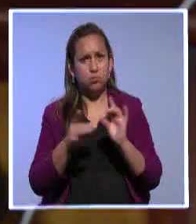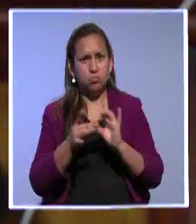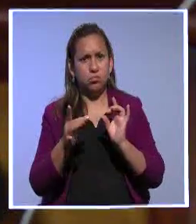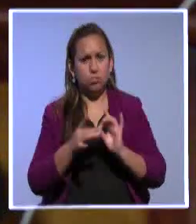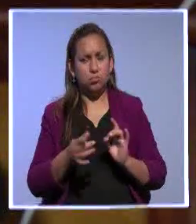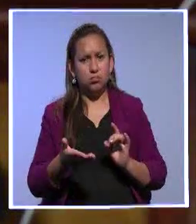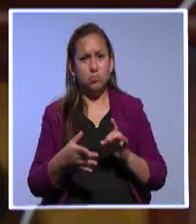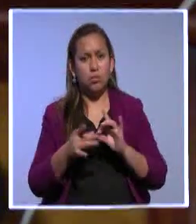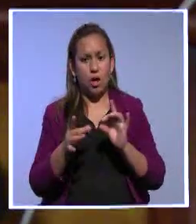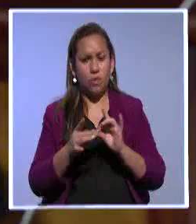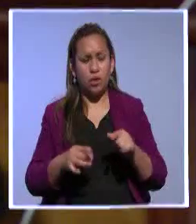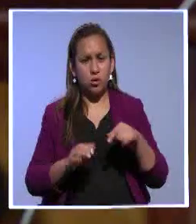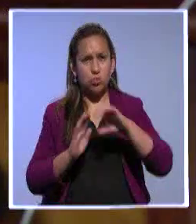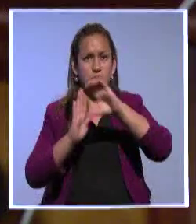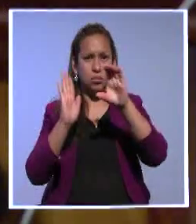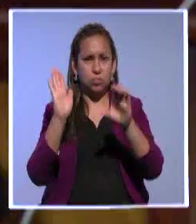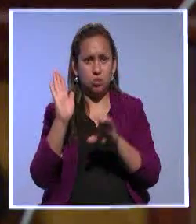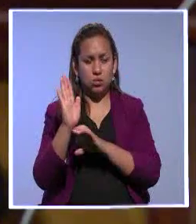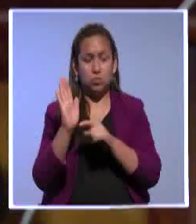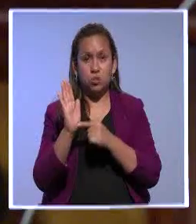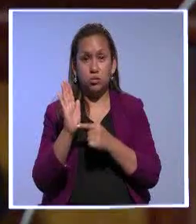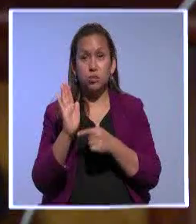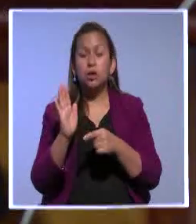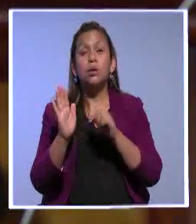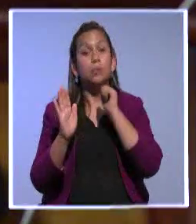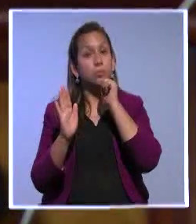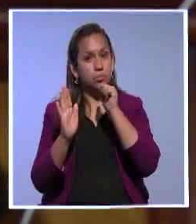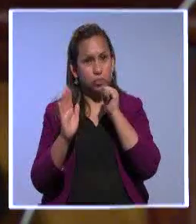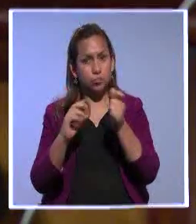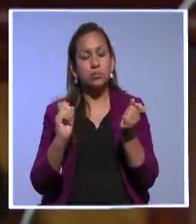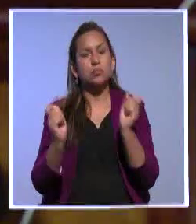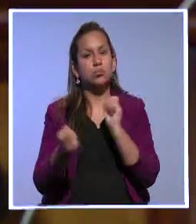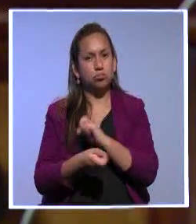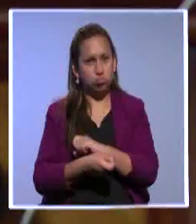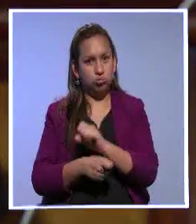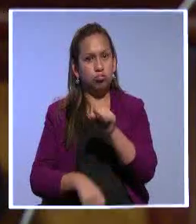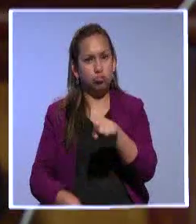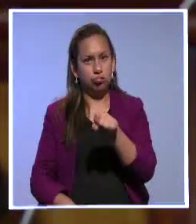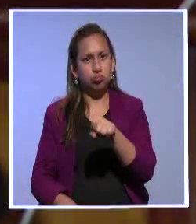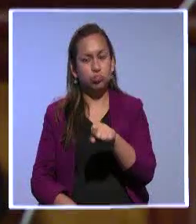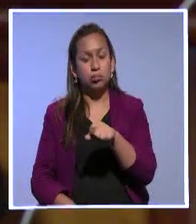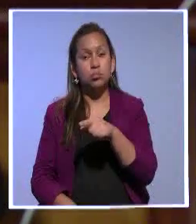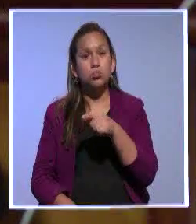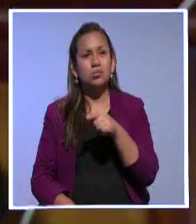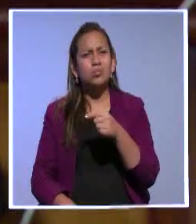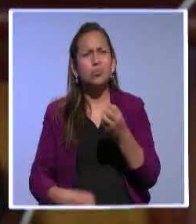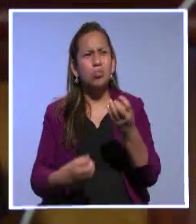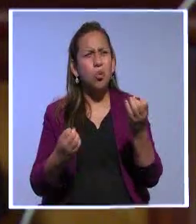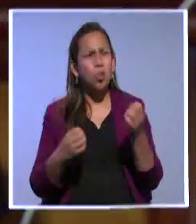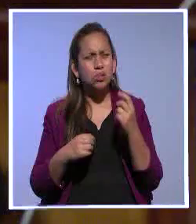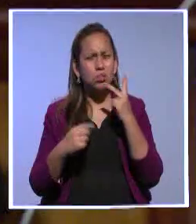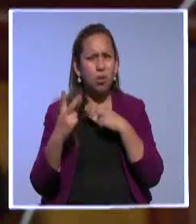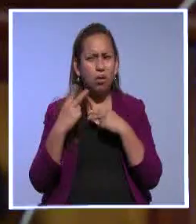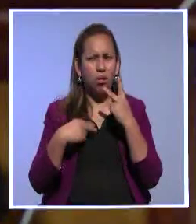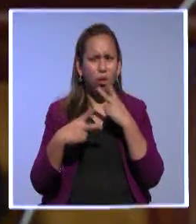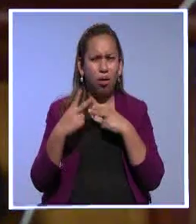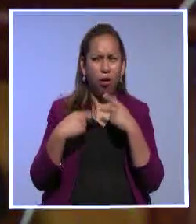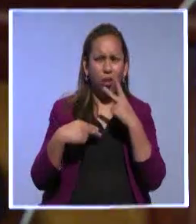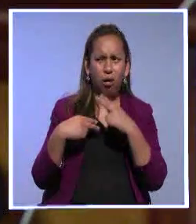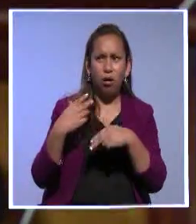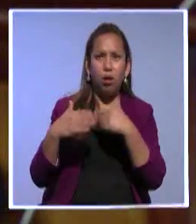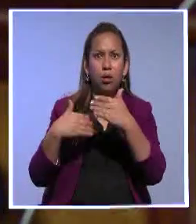la Constitución. Pero hay otras cosas que sí se requiere cambiar. Miren, aquí hay muchas falacias que se han convertido en dogmas.